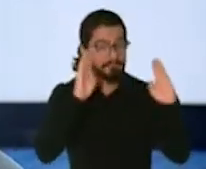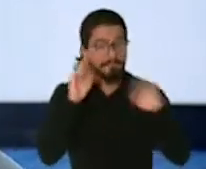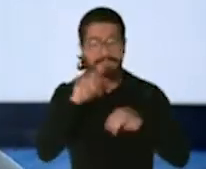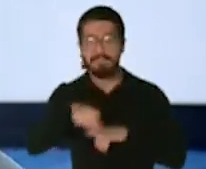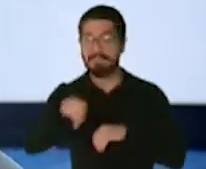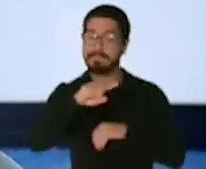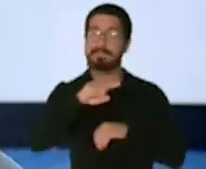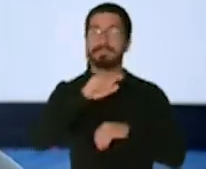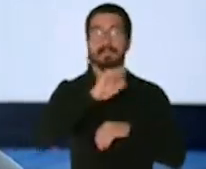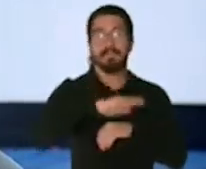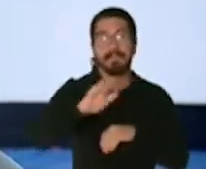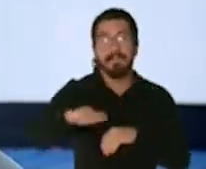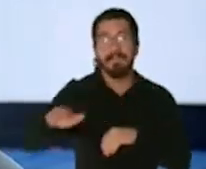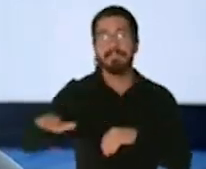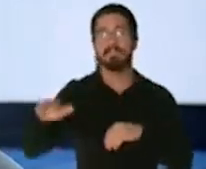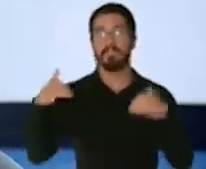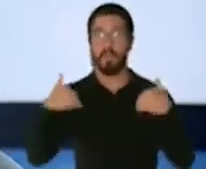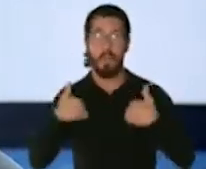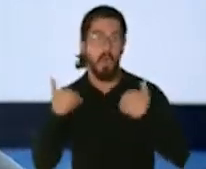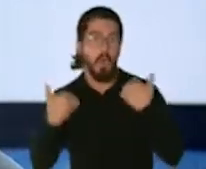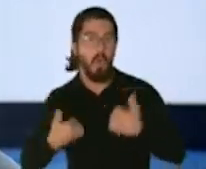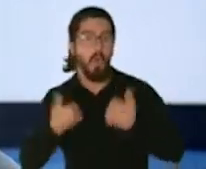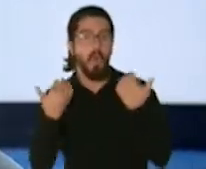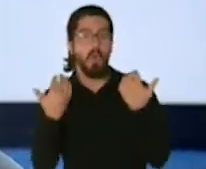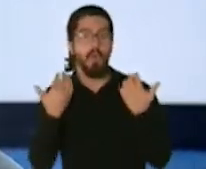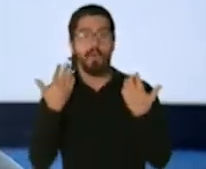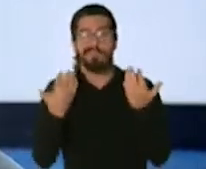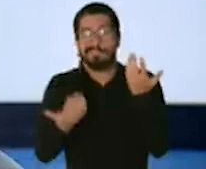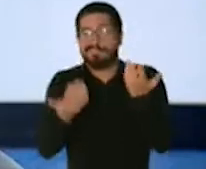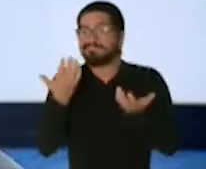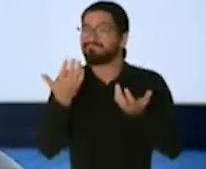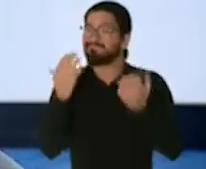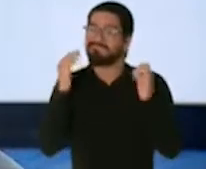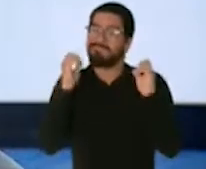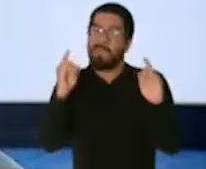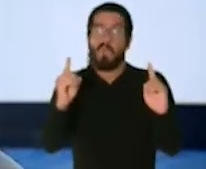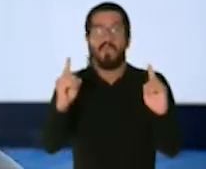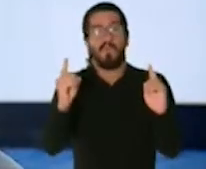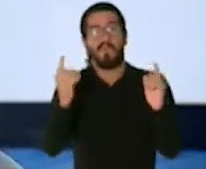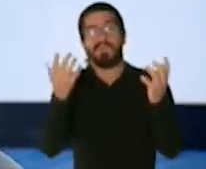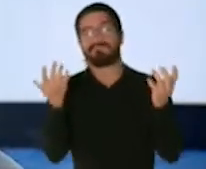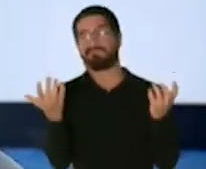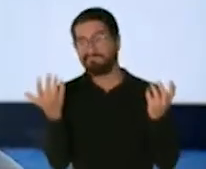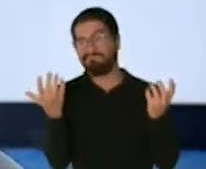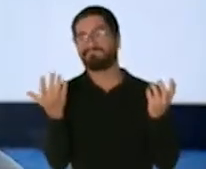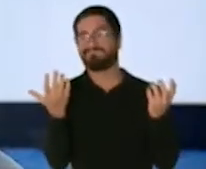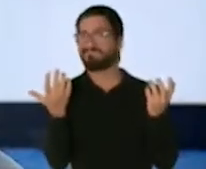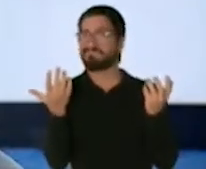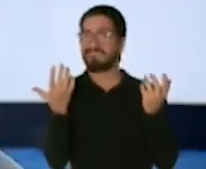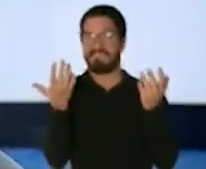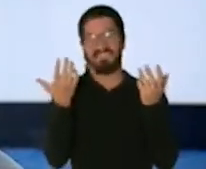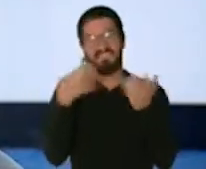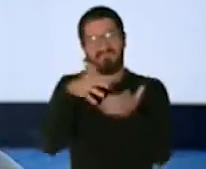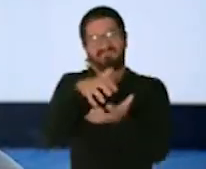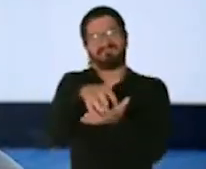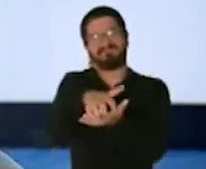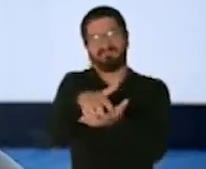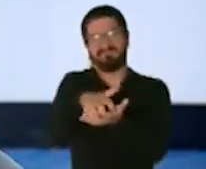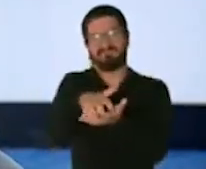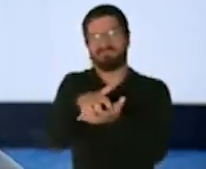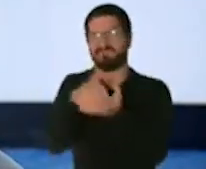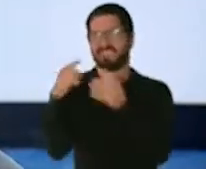a nuestros jóvenes, que no han tenido una educación adecuada, por regla general, durante todo este año.